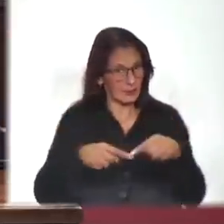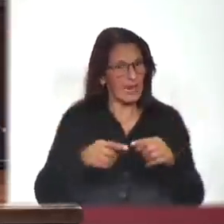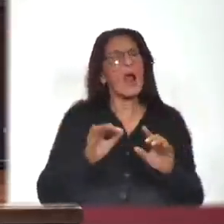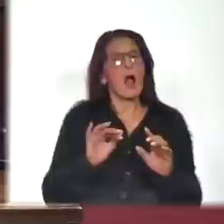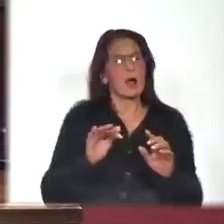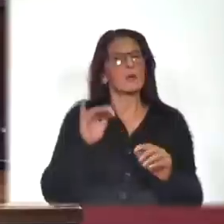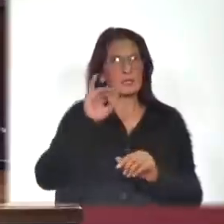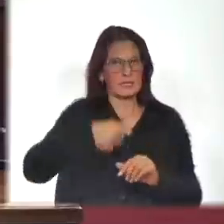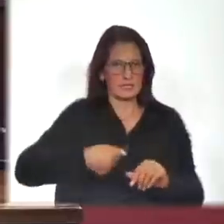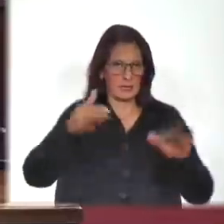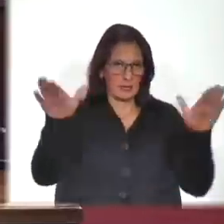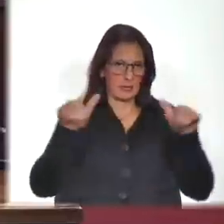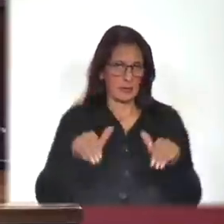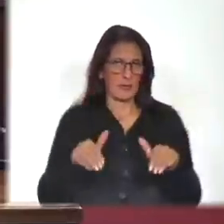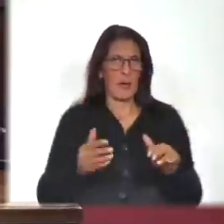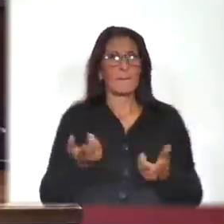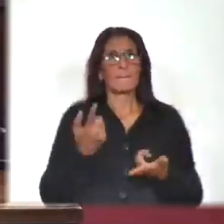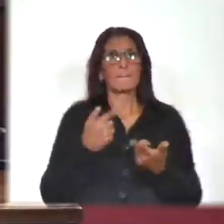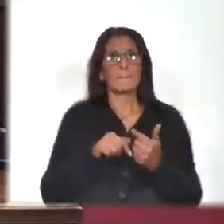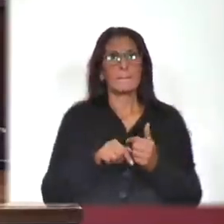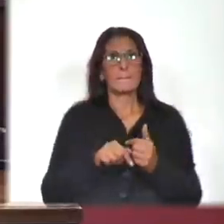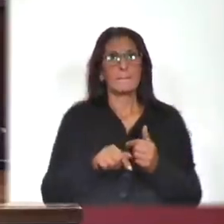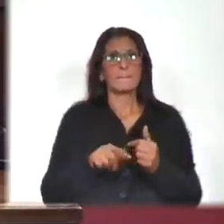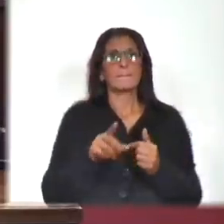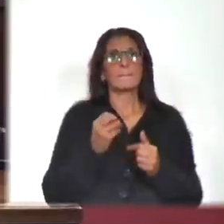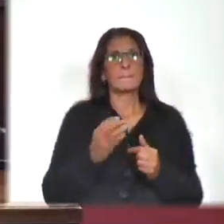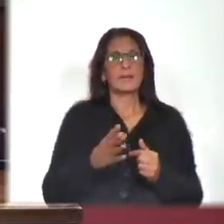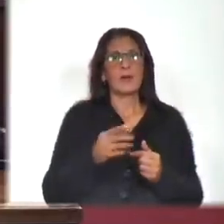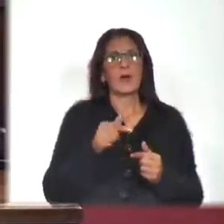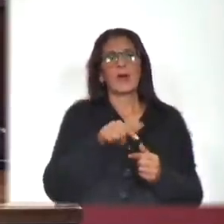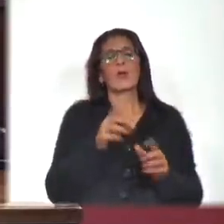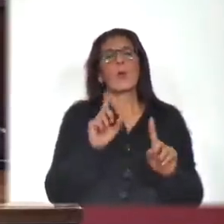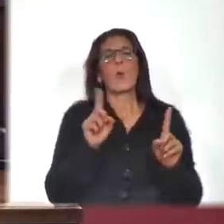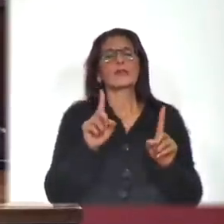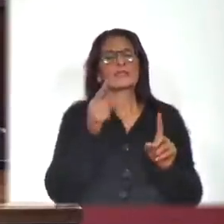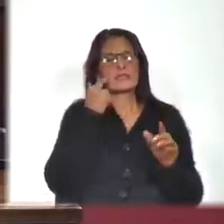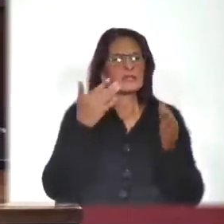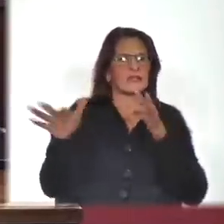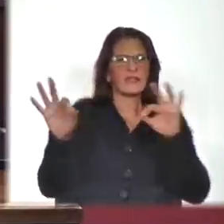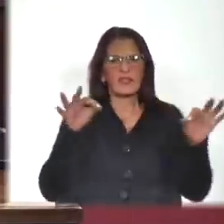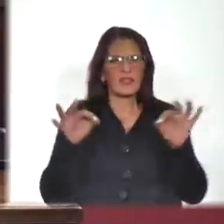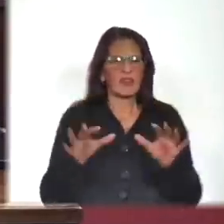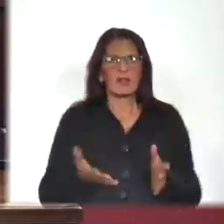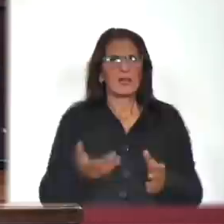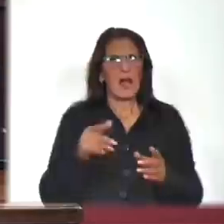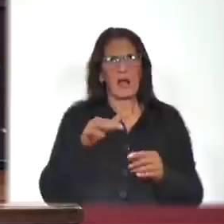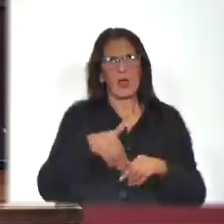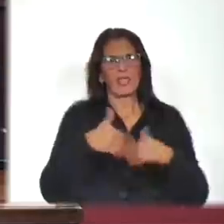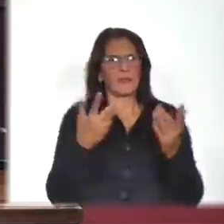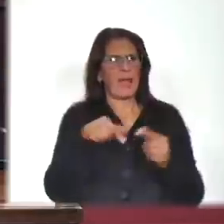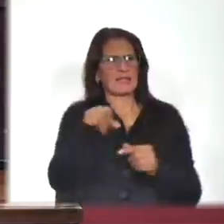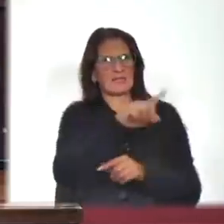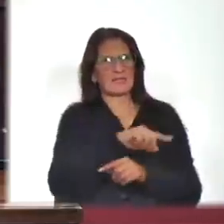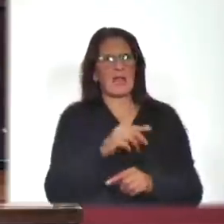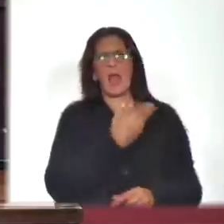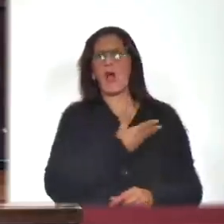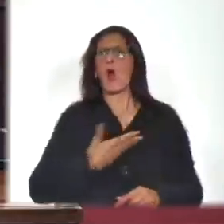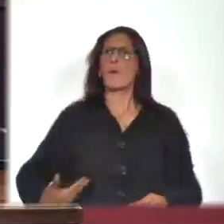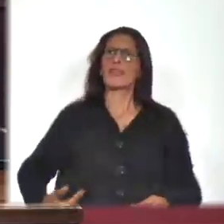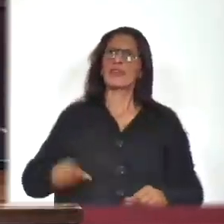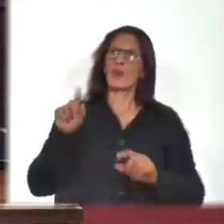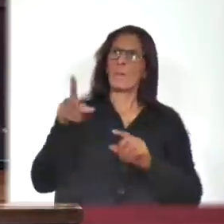nos oponemos radicalmente es a la descalificación en bloque de los demás. A decir que los gobernantes gobiernan para